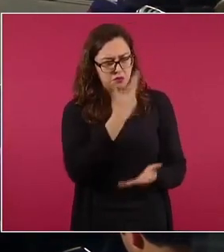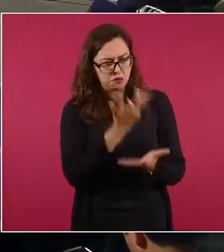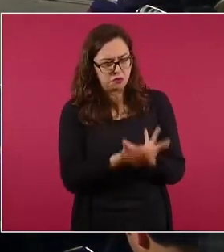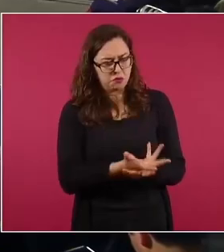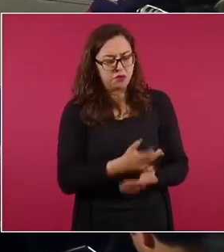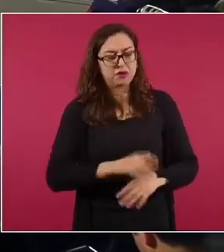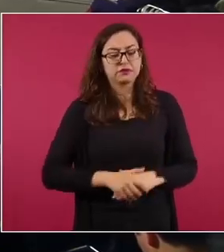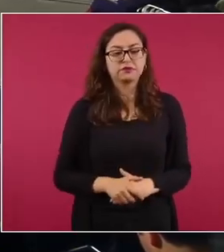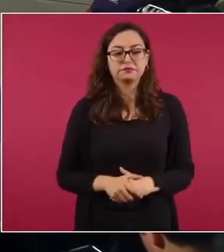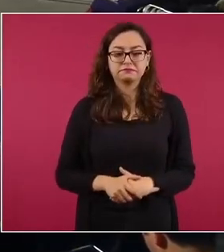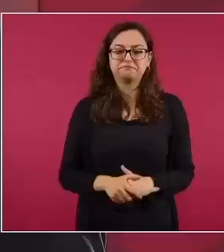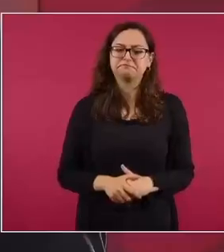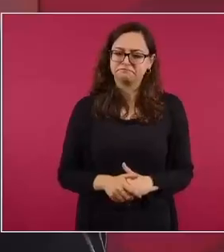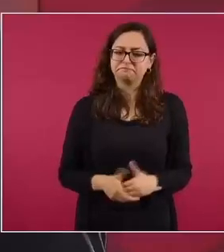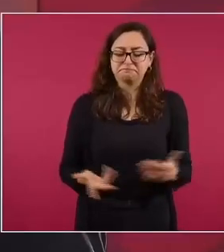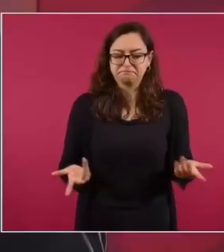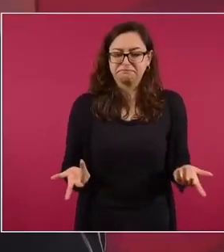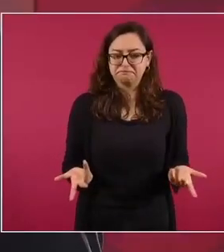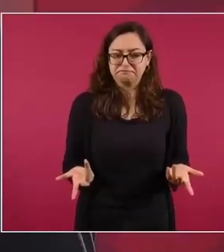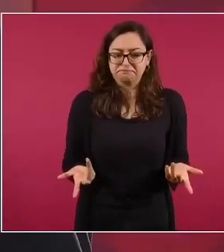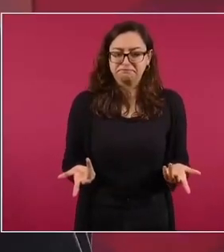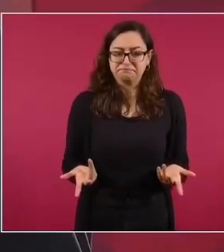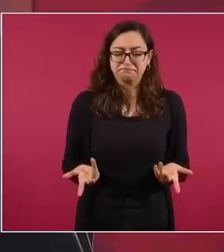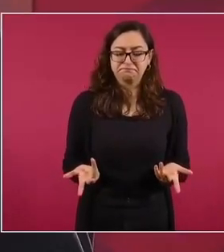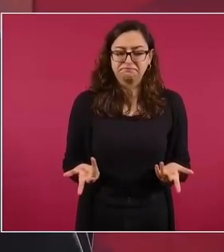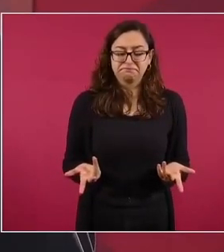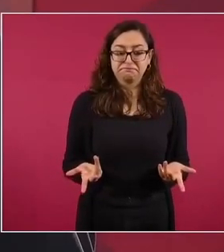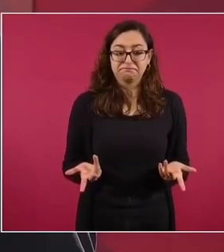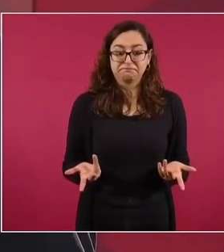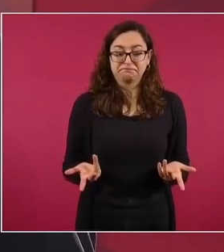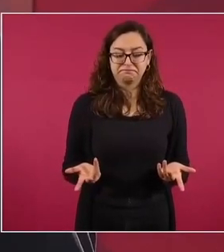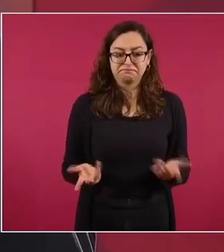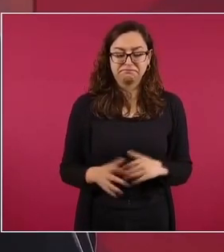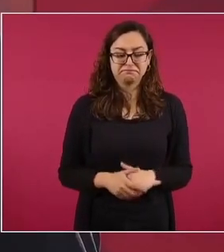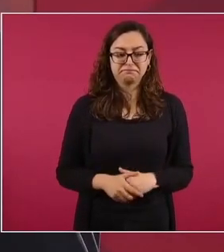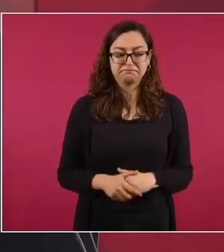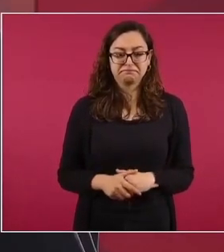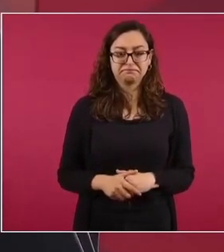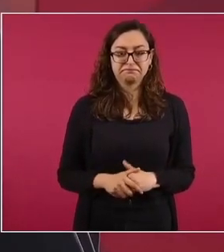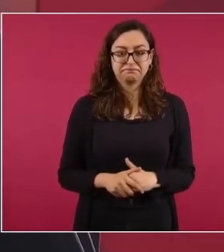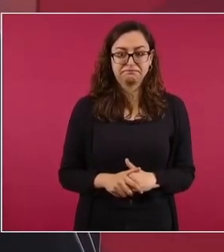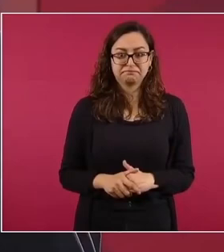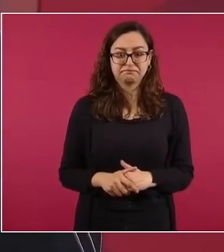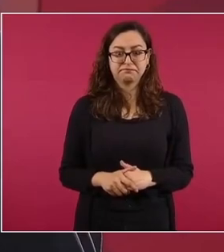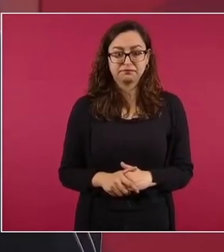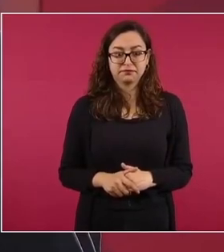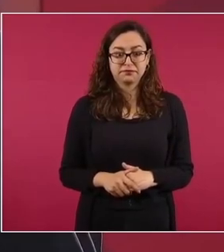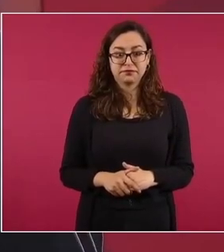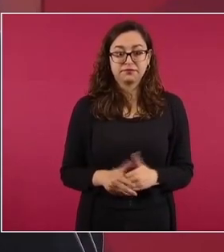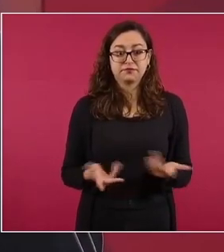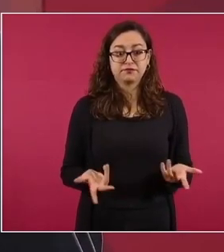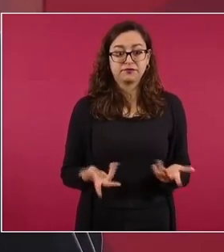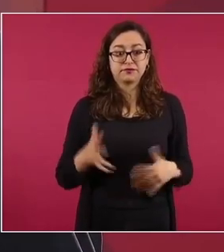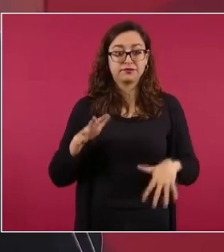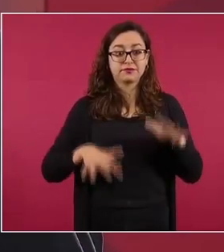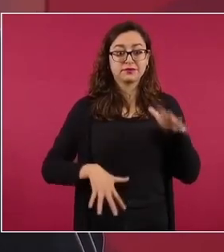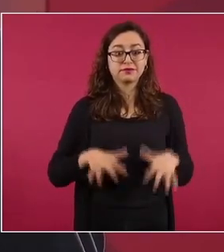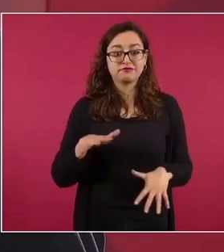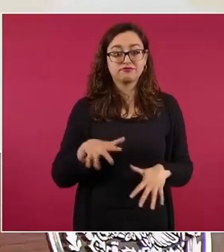pues, imagínense, a veces hay que dormir con